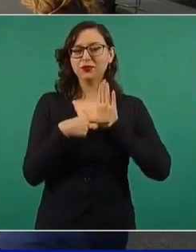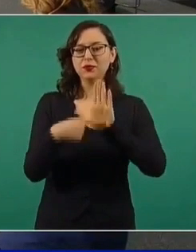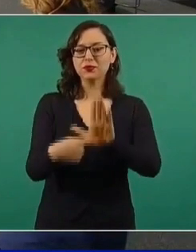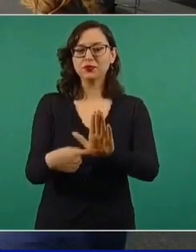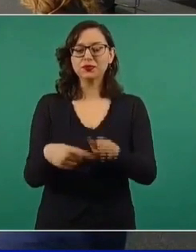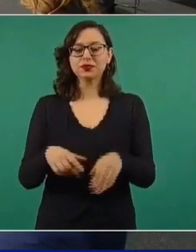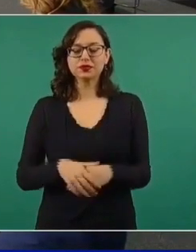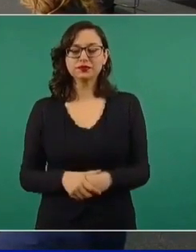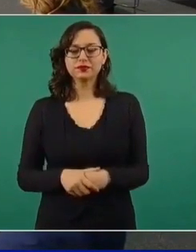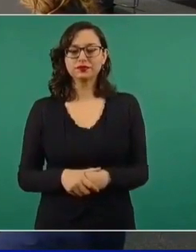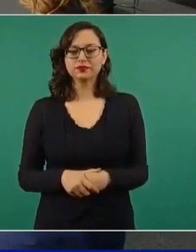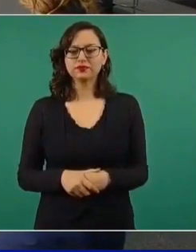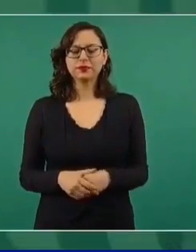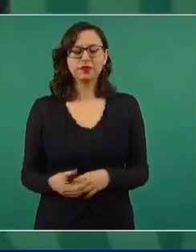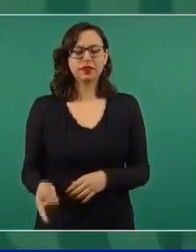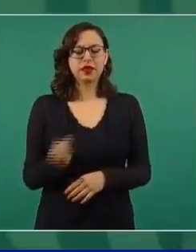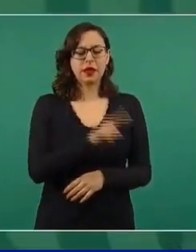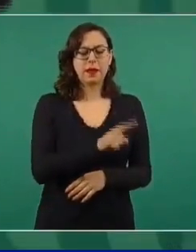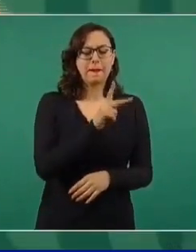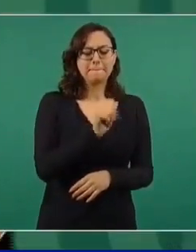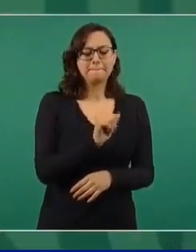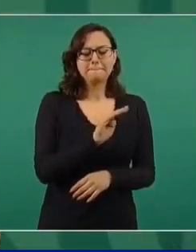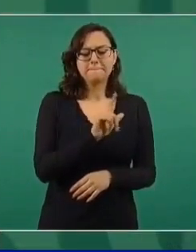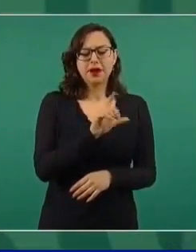¿De dónde viene Pablo Gómez? O sea,